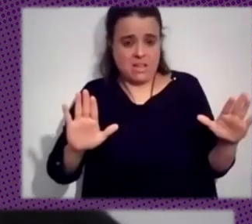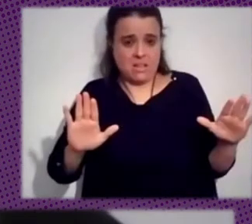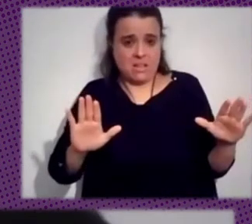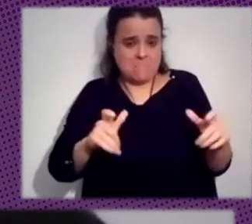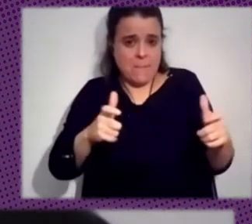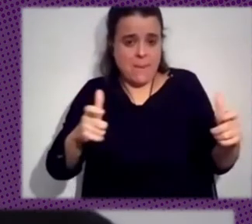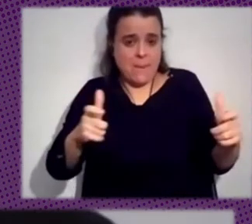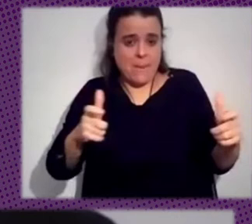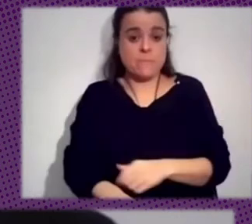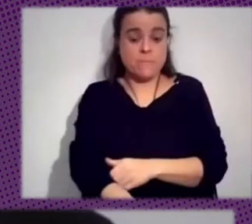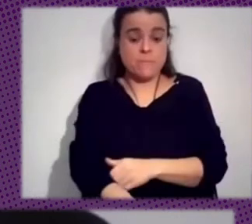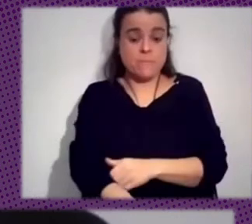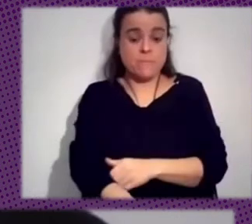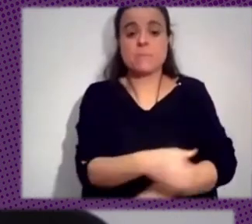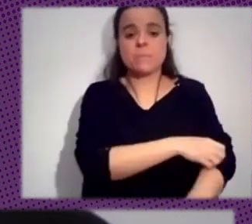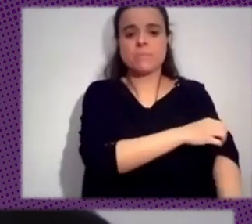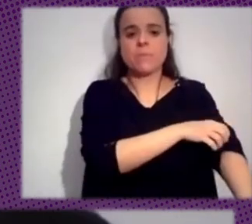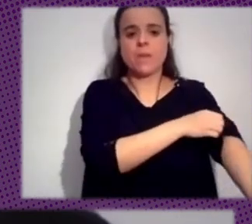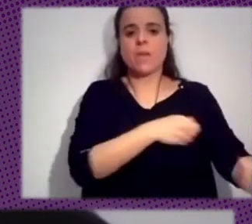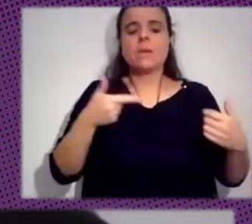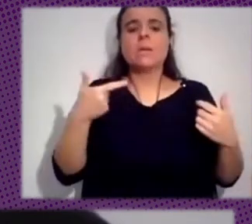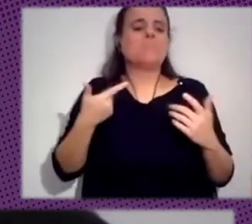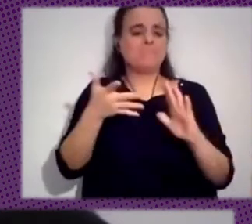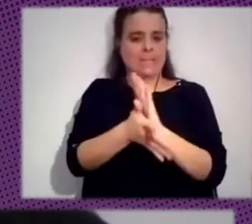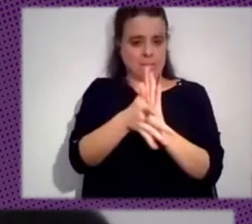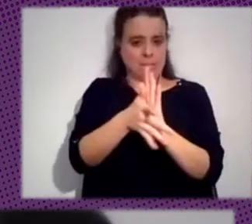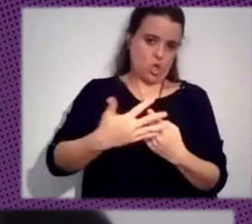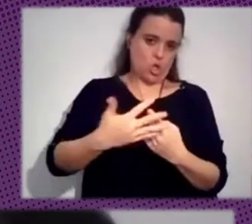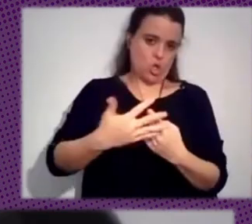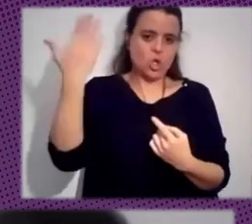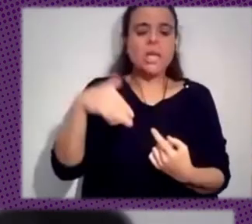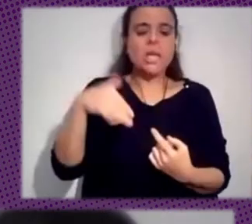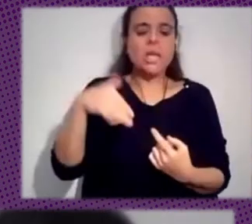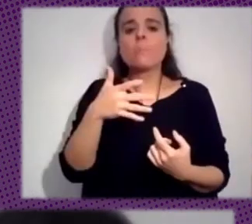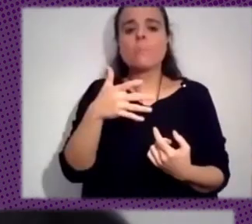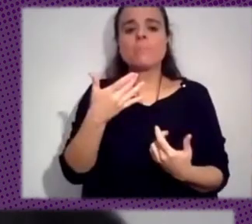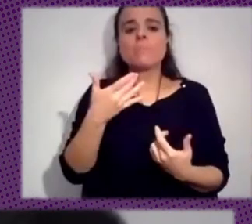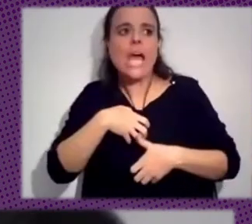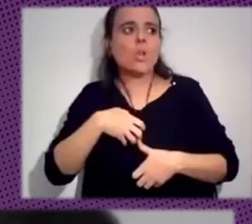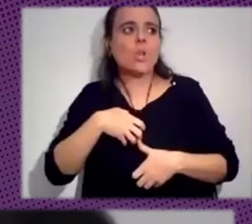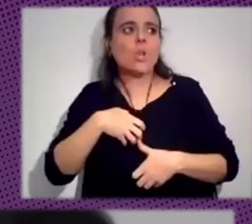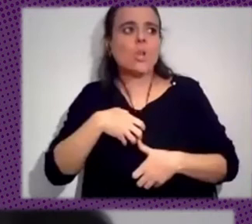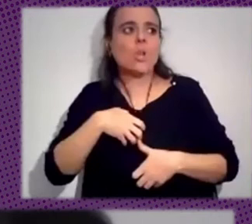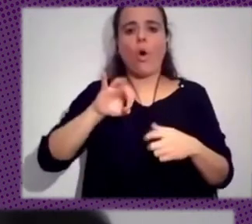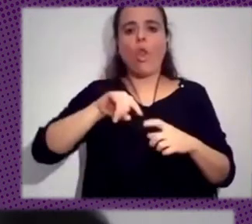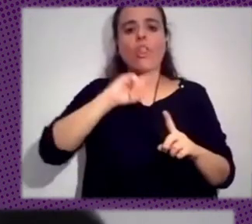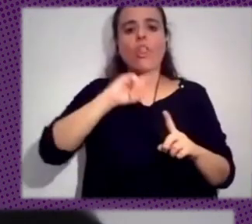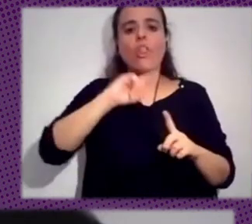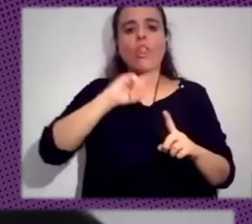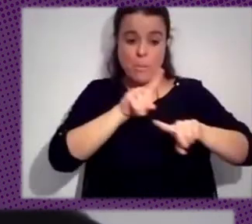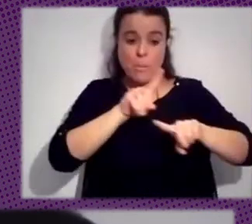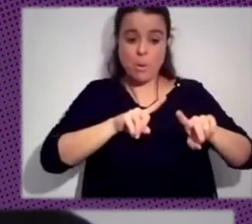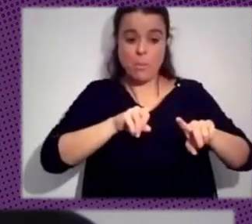Y todo esto viene, lo cuento el contexto porque viene de... La inquietud viene o el diagnóstico del problema y la forma de